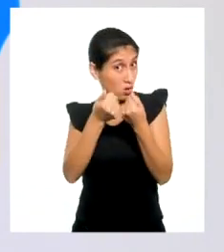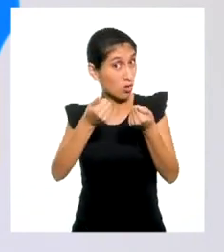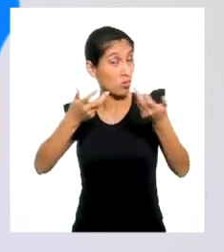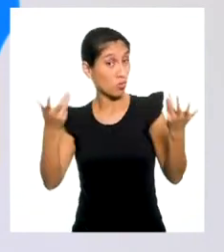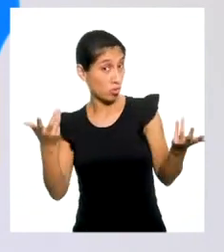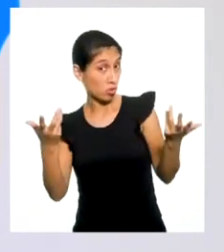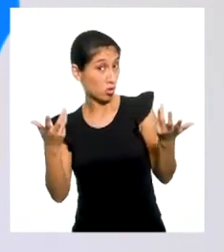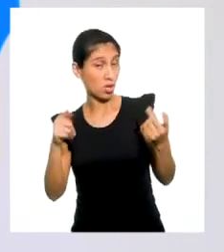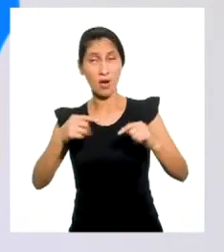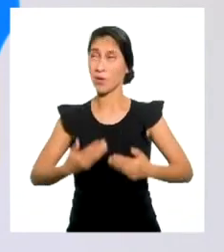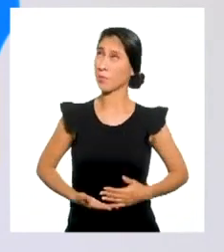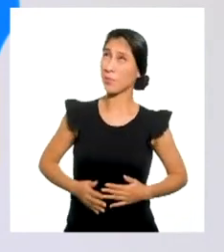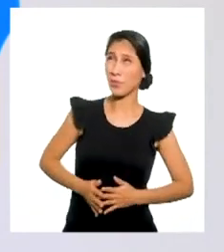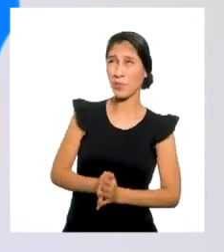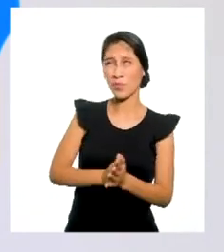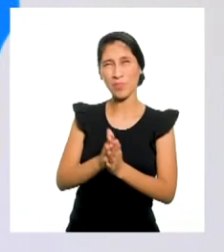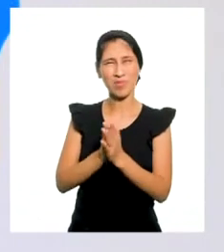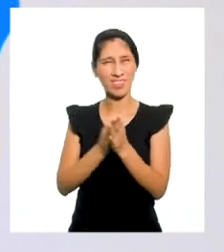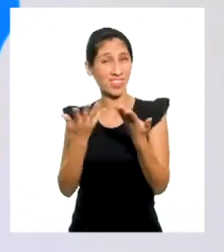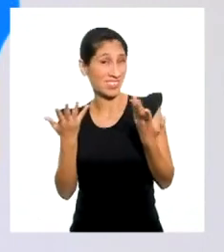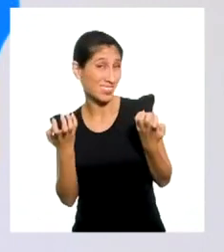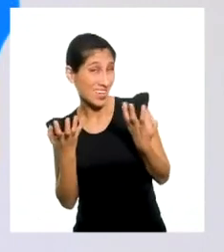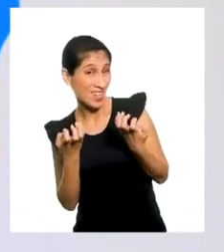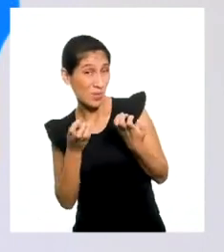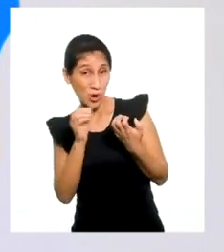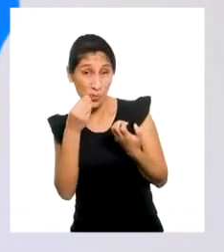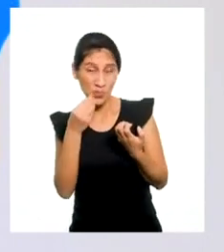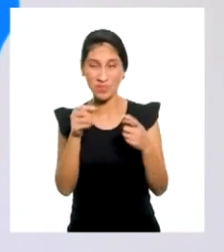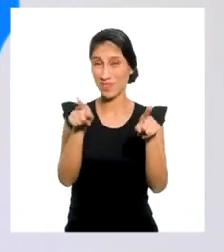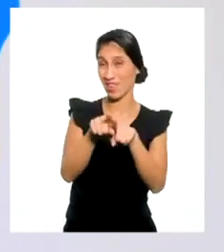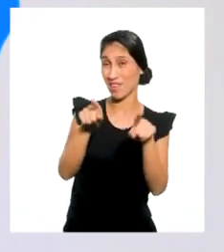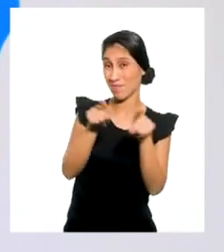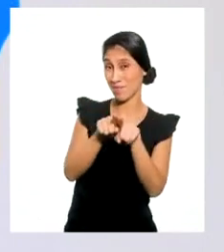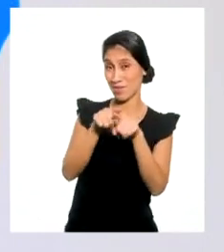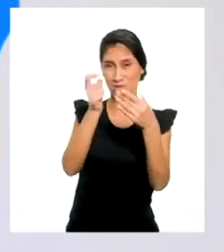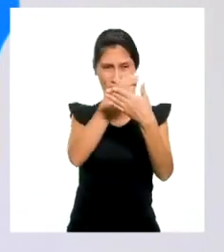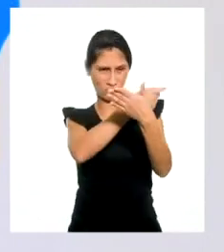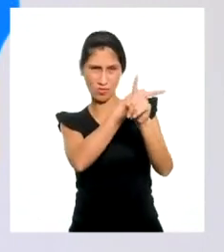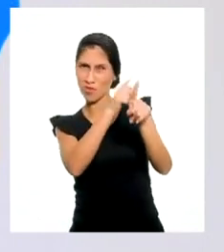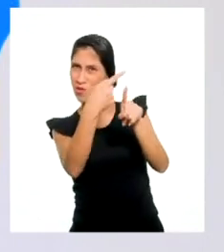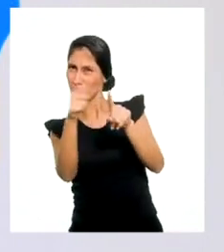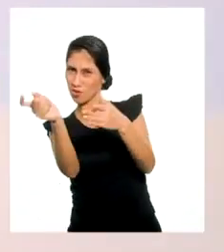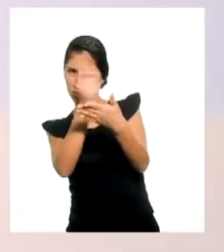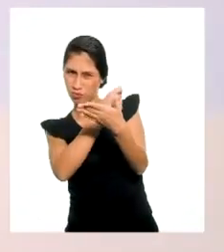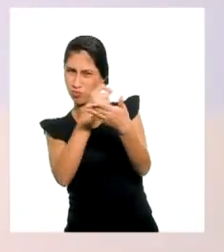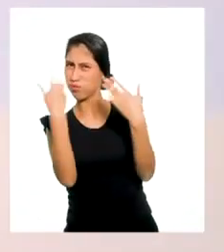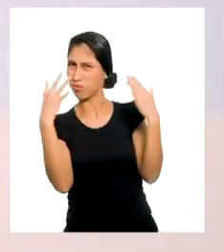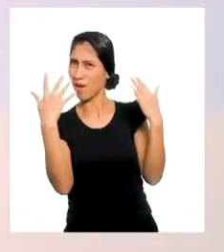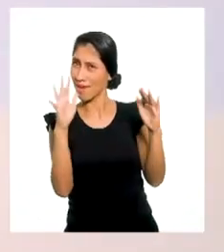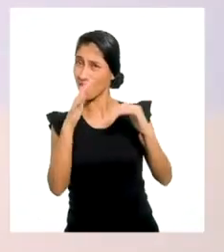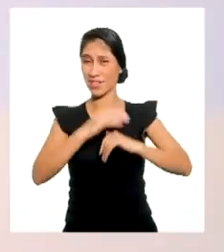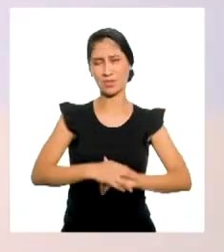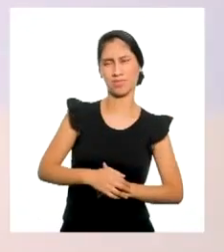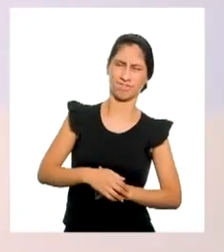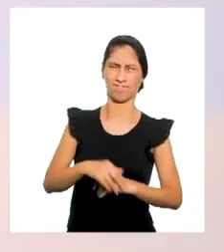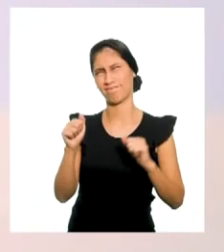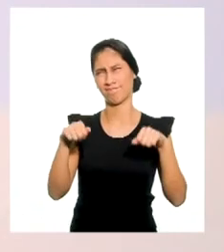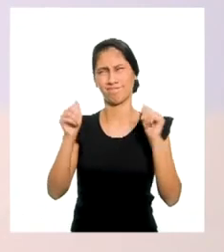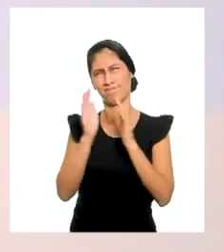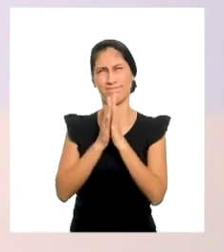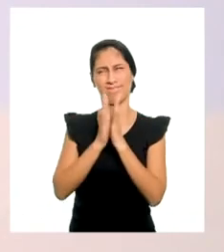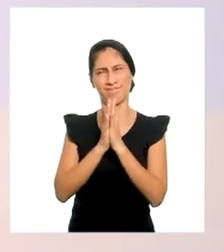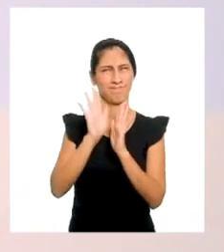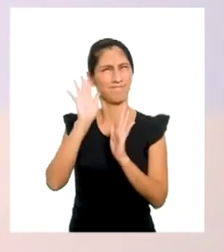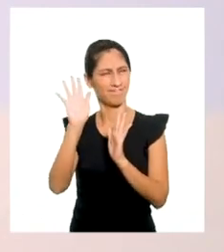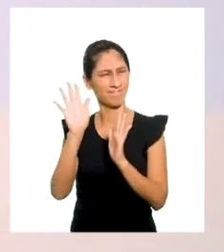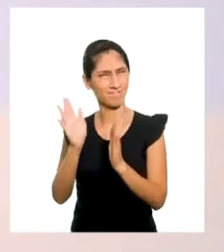apetito hablar de comida, y también porque hemos resuelto diversas situaciones matemáticas? Está bien. Te lo mereces por